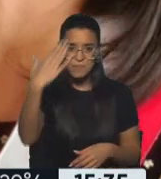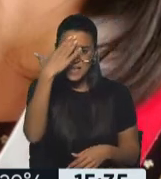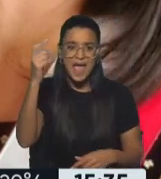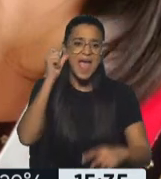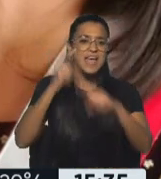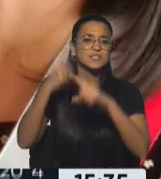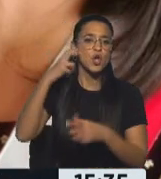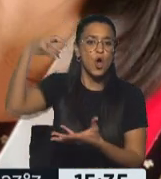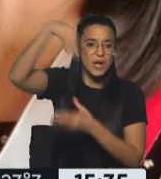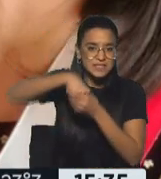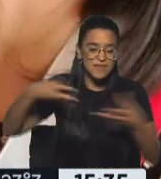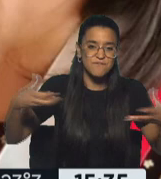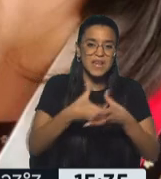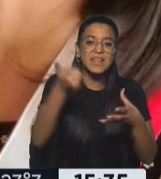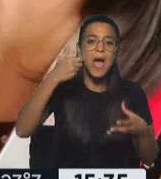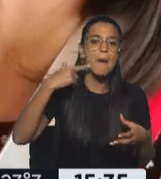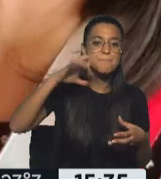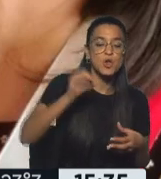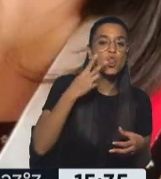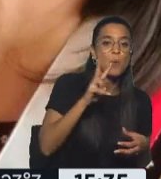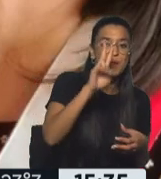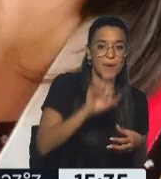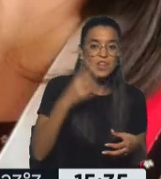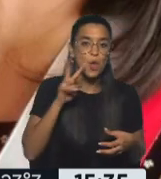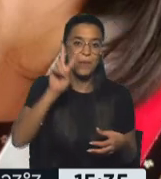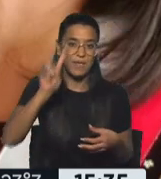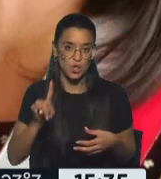por el Frente Amplio 2020-2021.